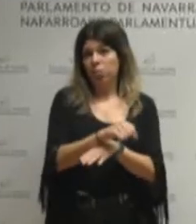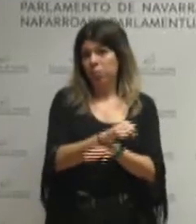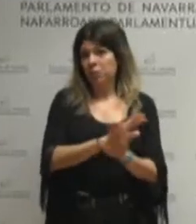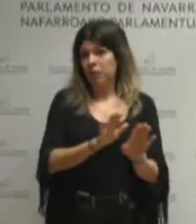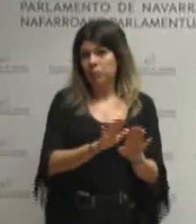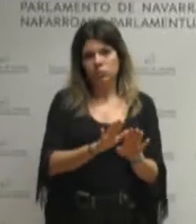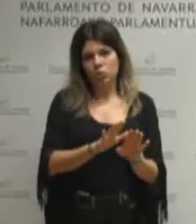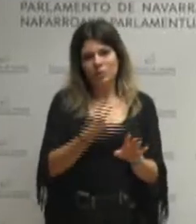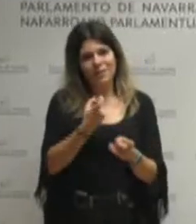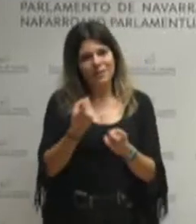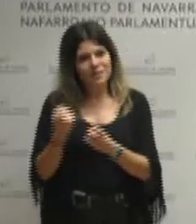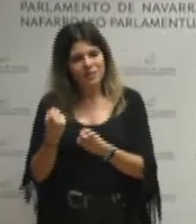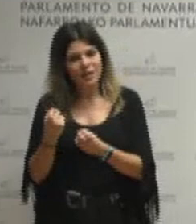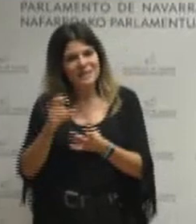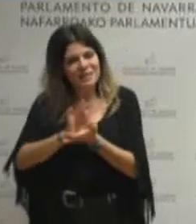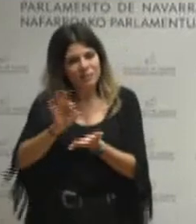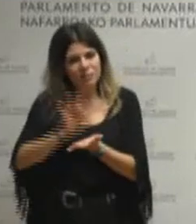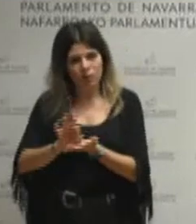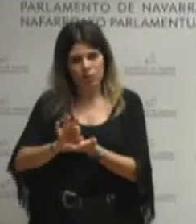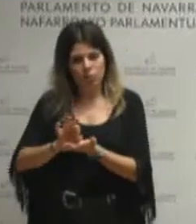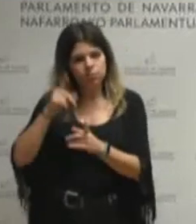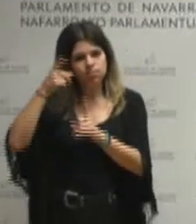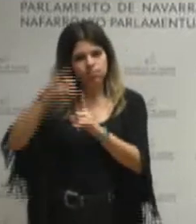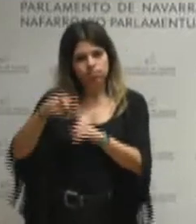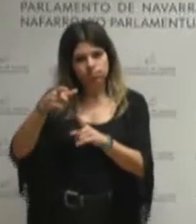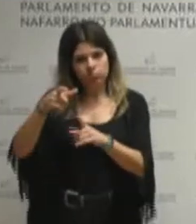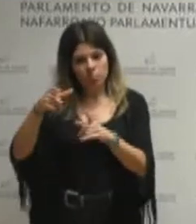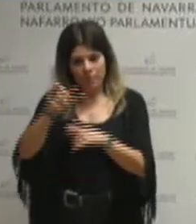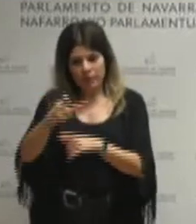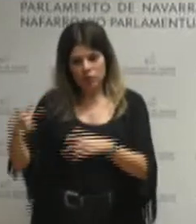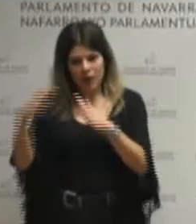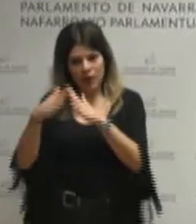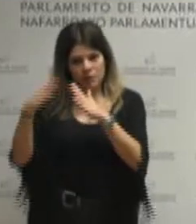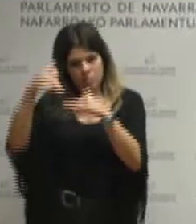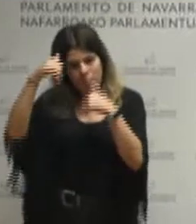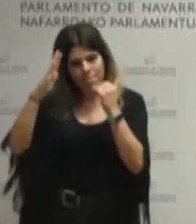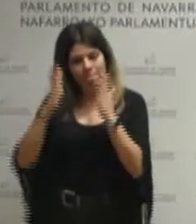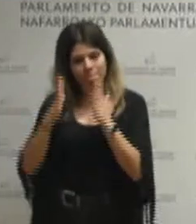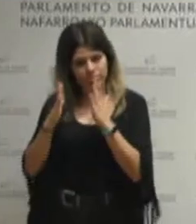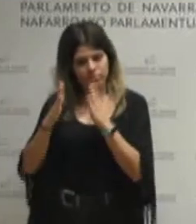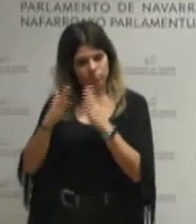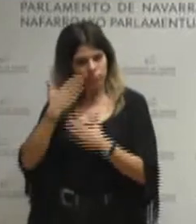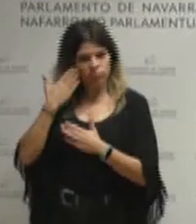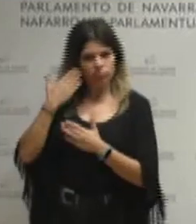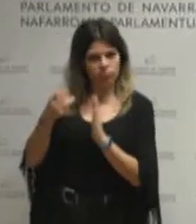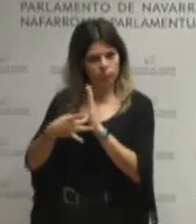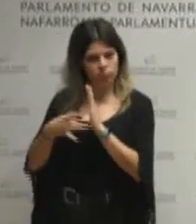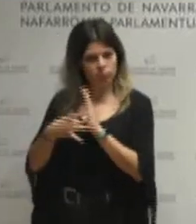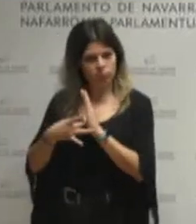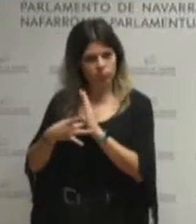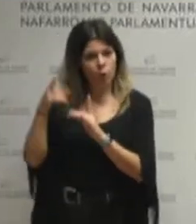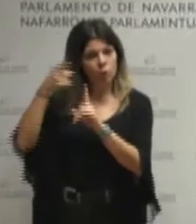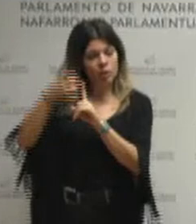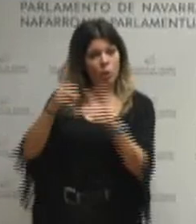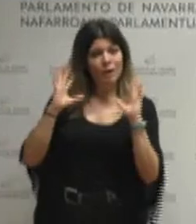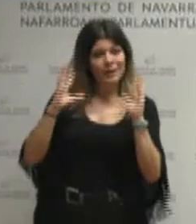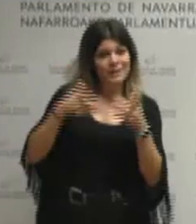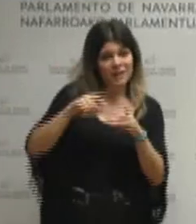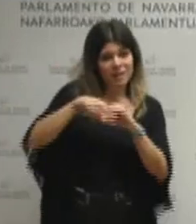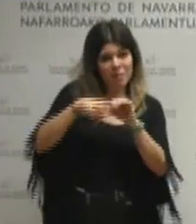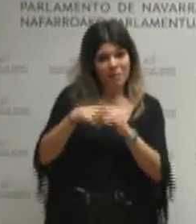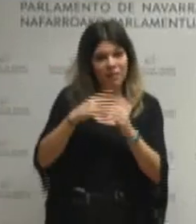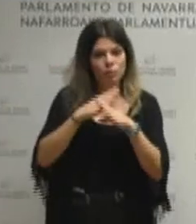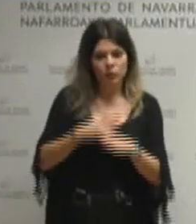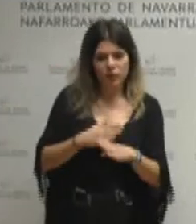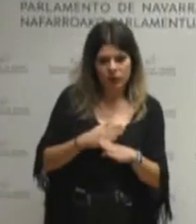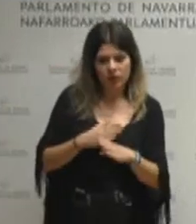las personas puedan tener una atención a domicilio digna y de calidad para que tengan plazas suficientes en centros residenciales